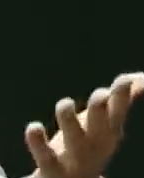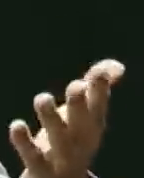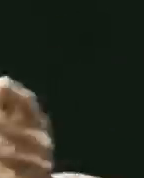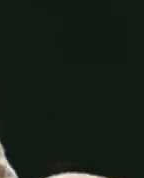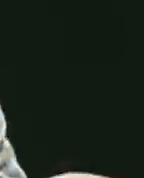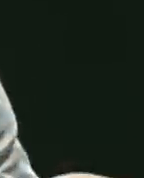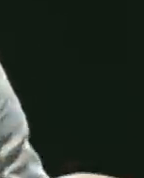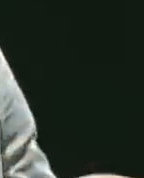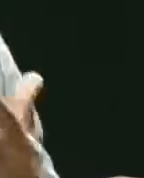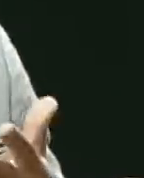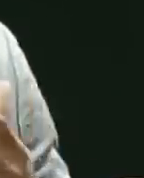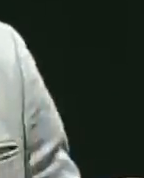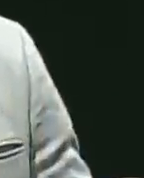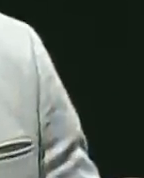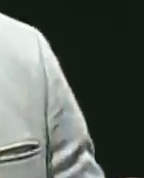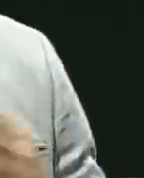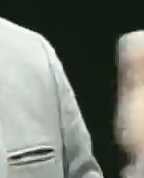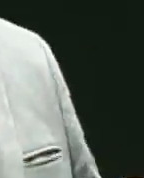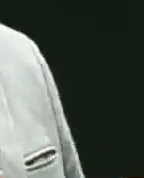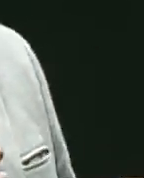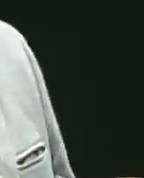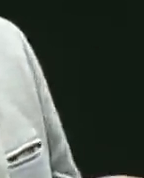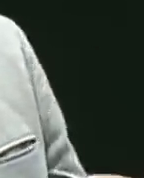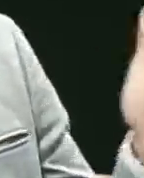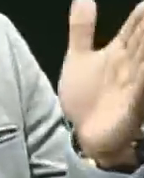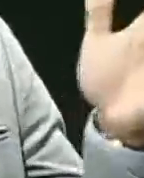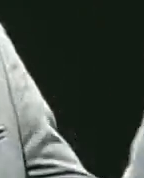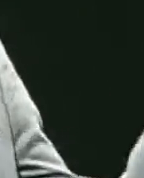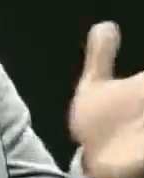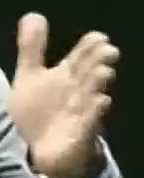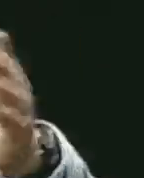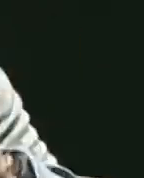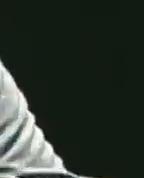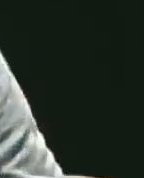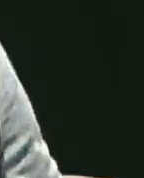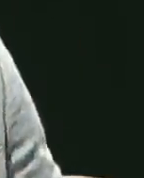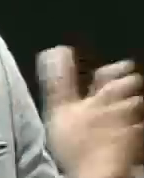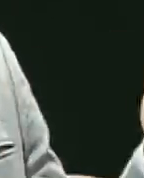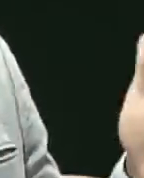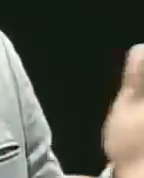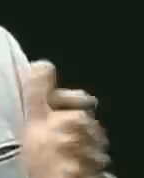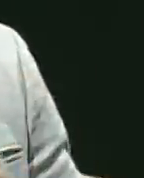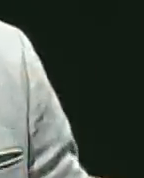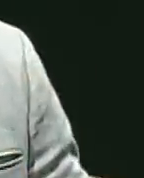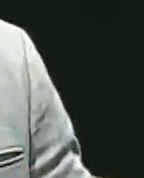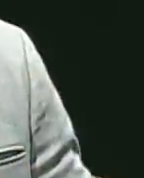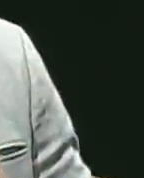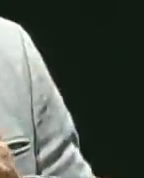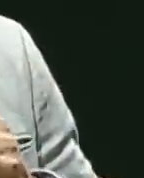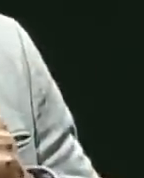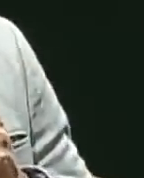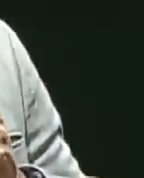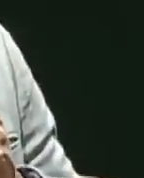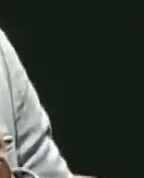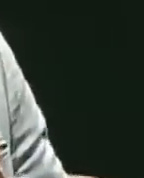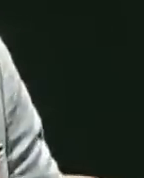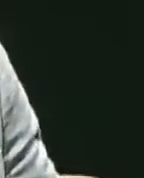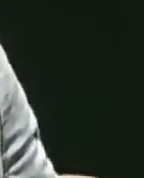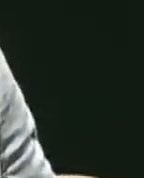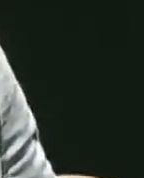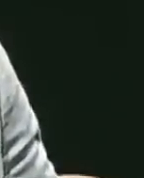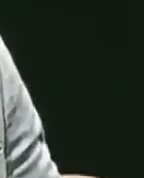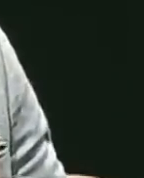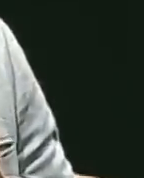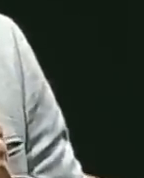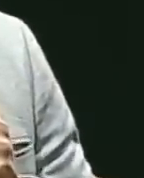pero creo que todo el país celebra como parte de toda esta voluntad e iniciativa que usted ha podido llevar durante este tiempo es el desarrollo de la